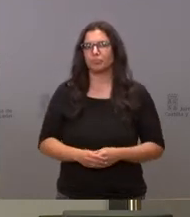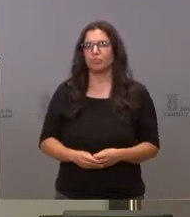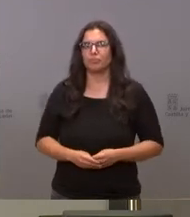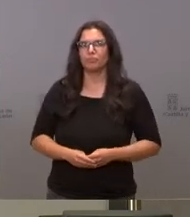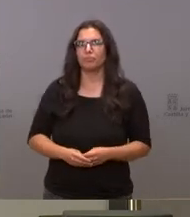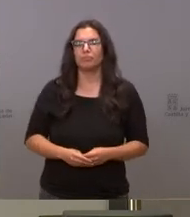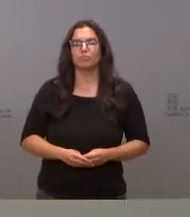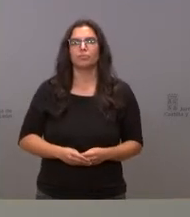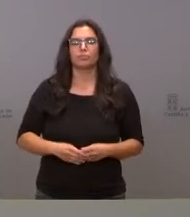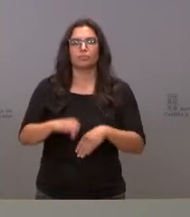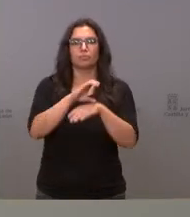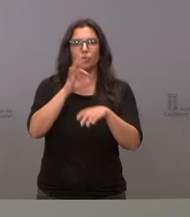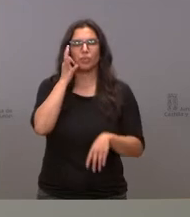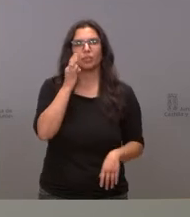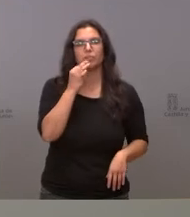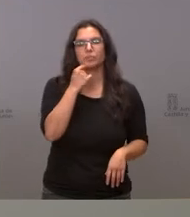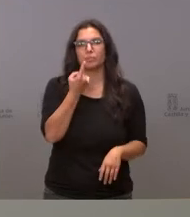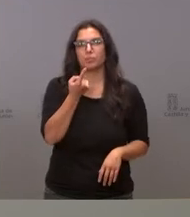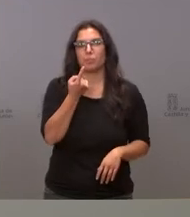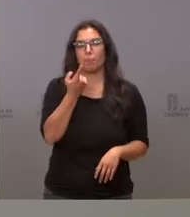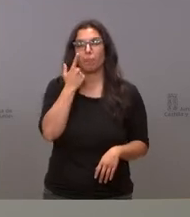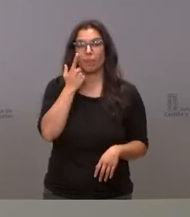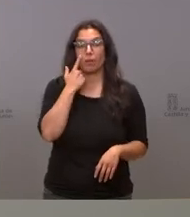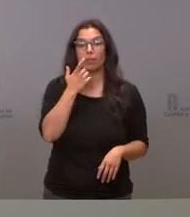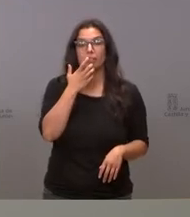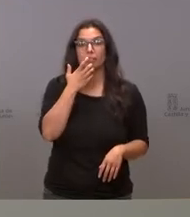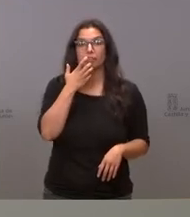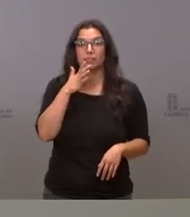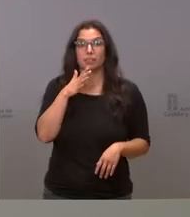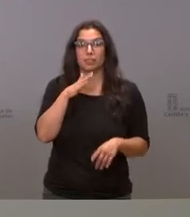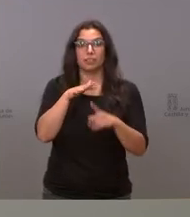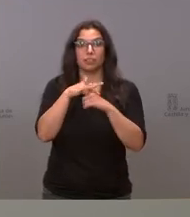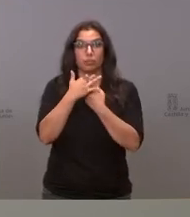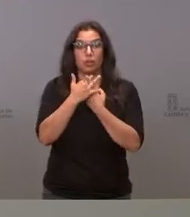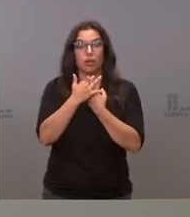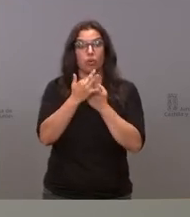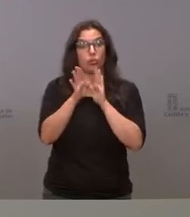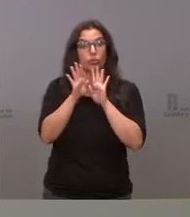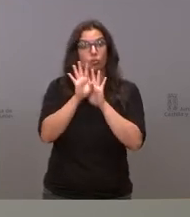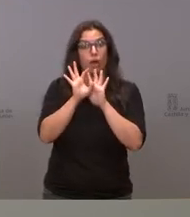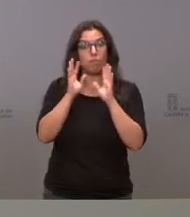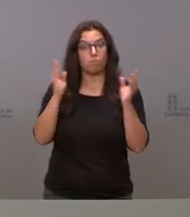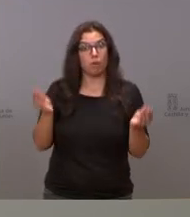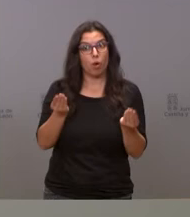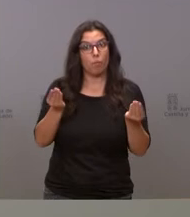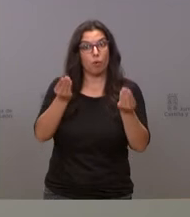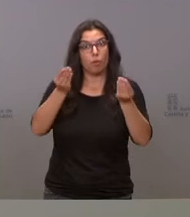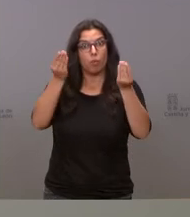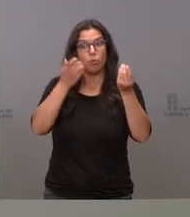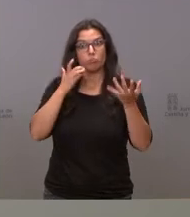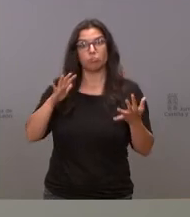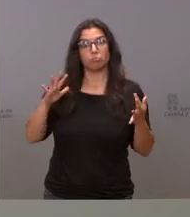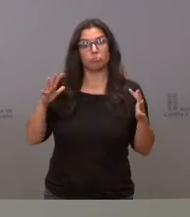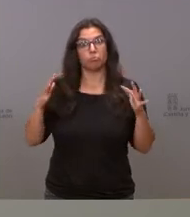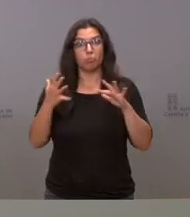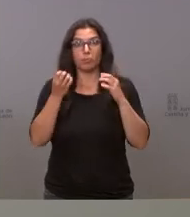bueno vamos a ver si las cosas van así pues cabe la posibilidad es decir si seguimos evolucionando